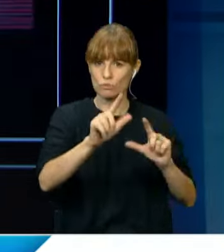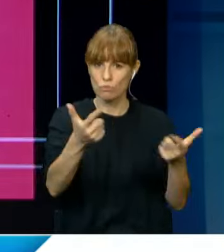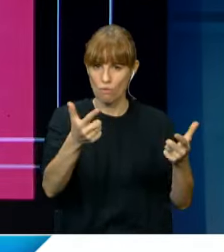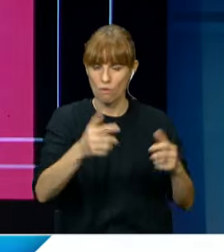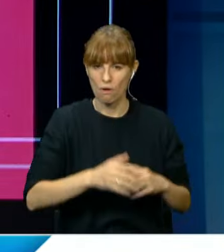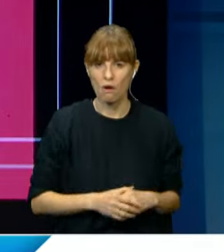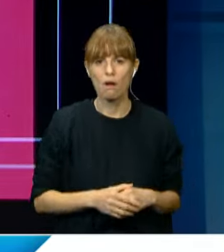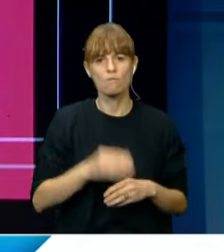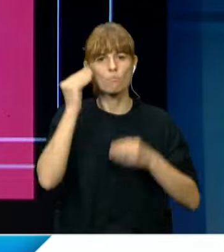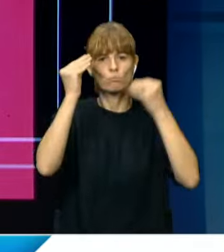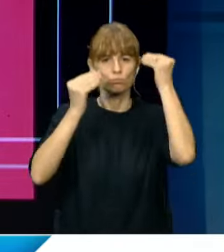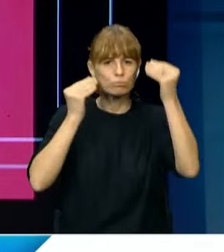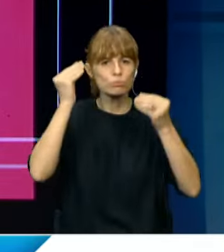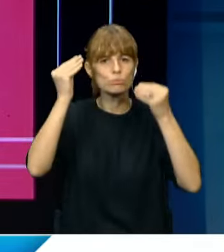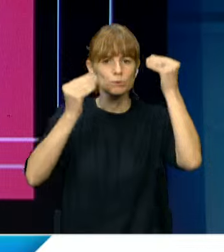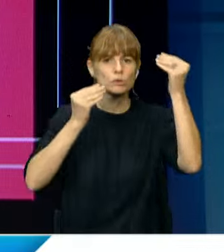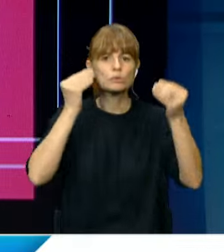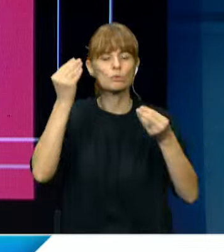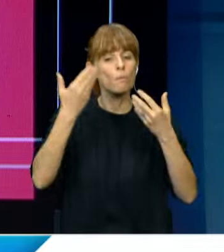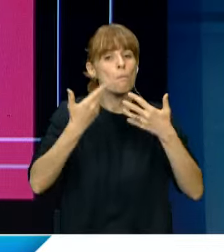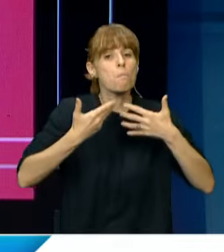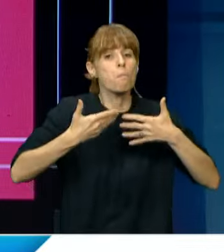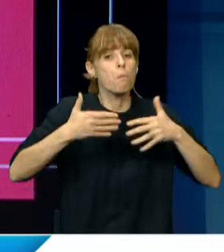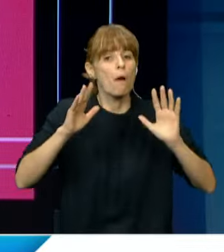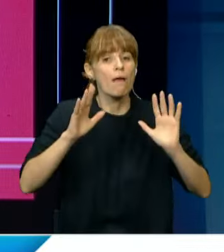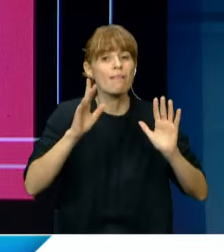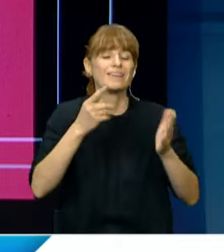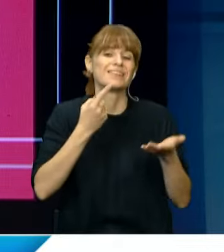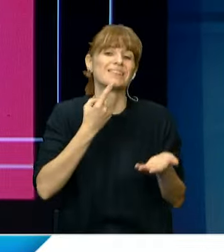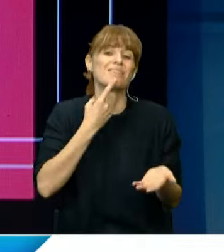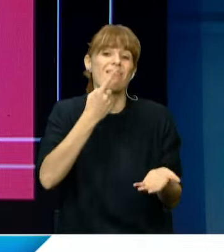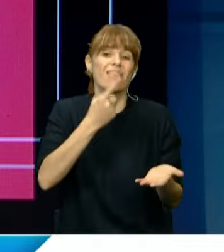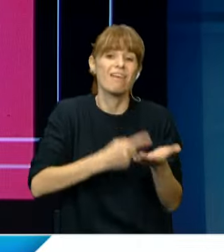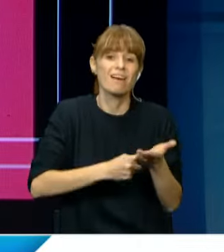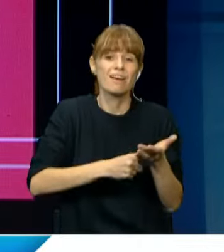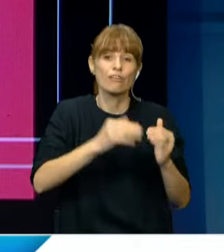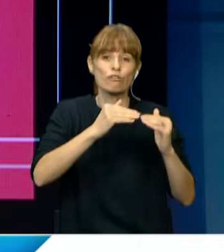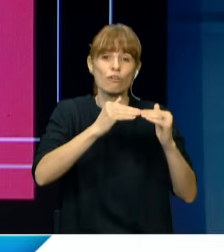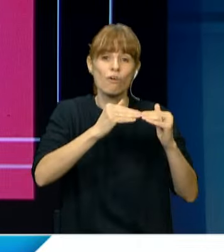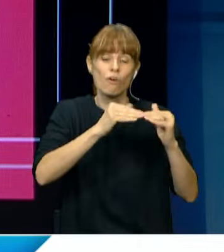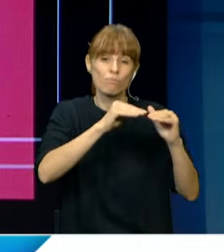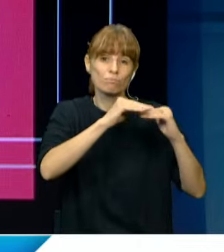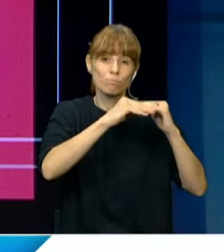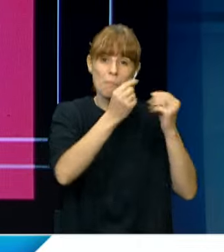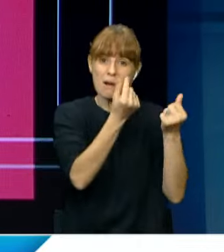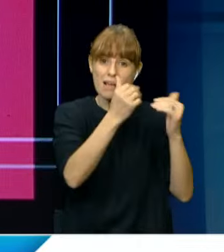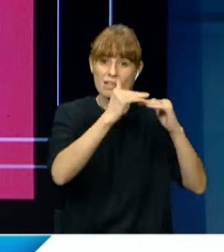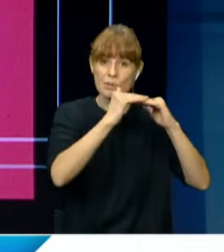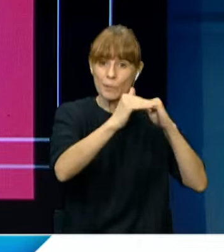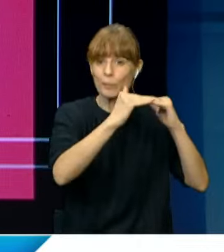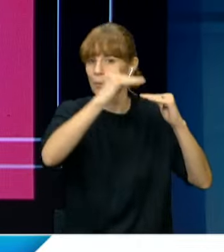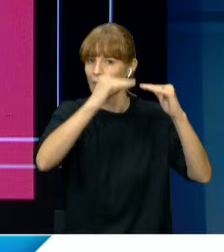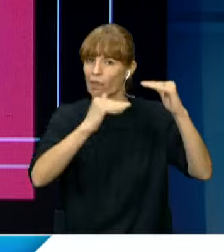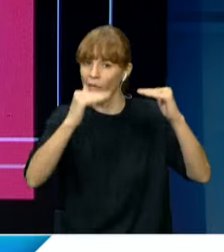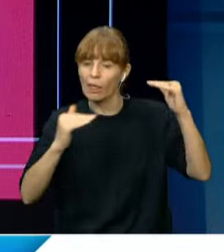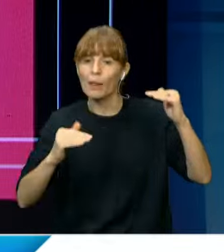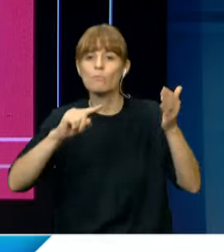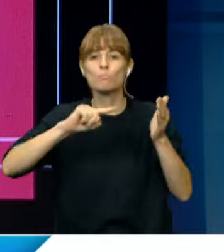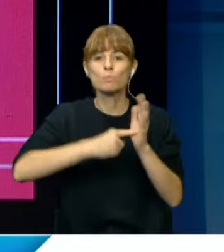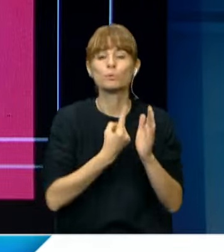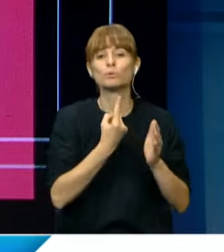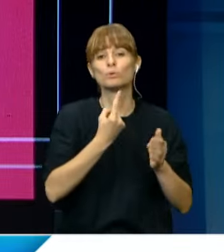Hubo preocupación por un posible decreto de desregulación de aranceles, pero la diputada